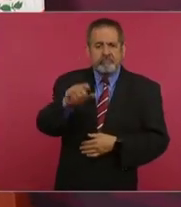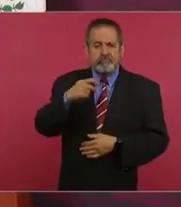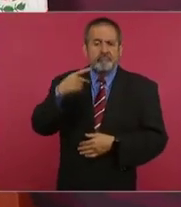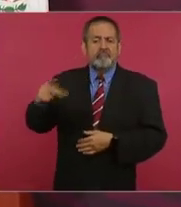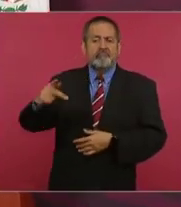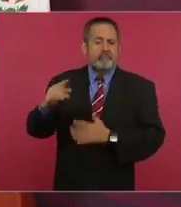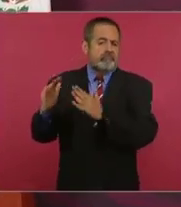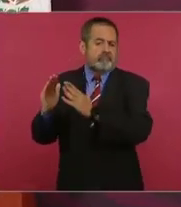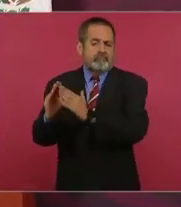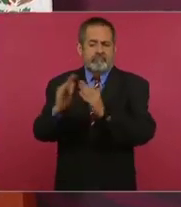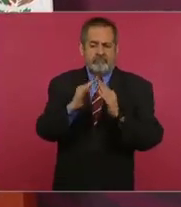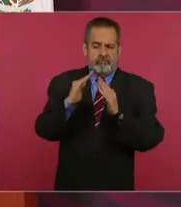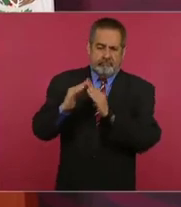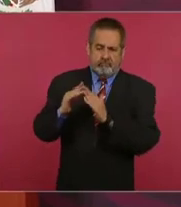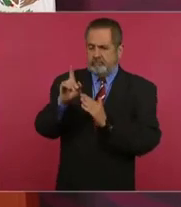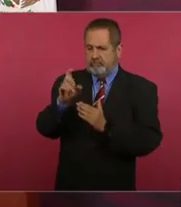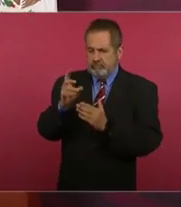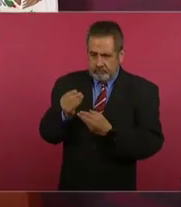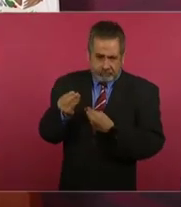doméstico.